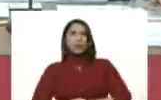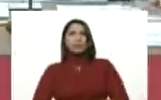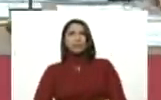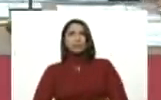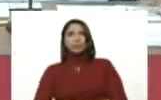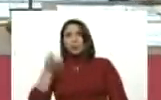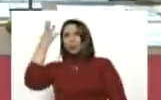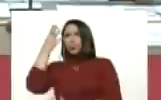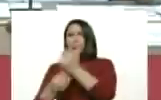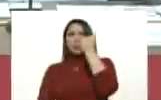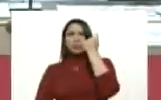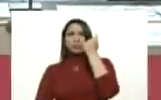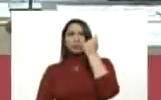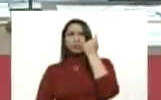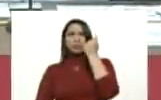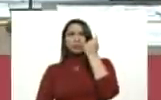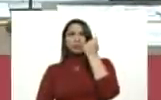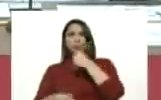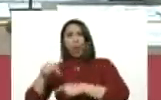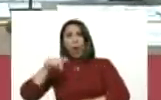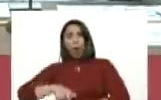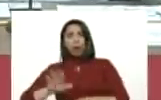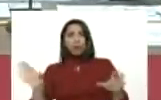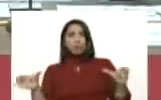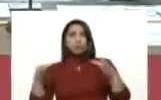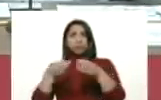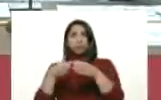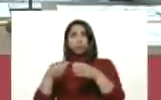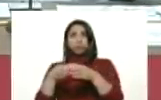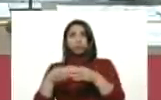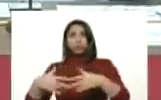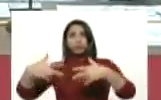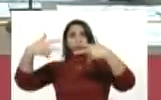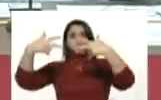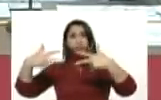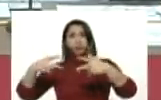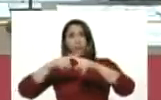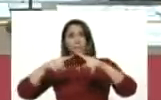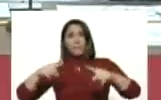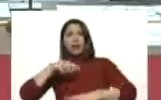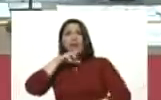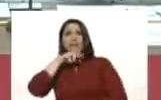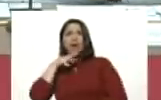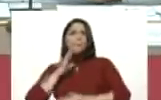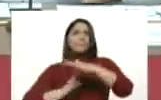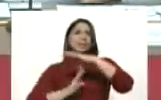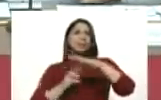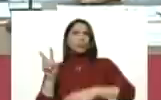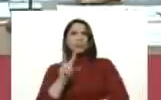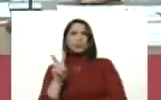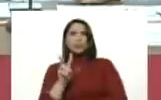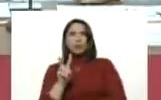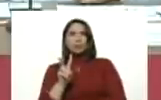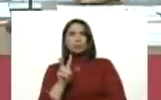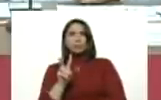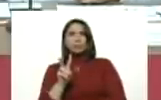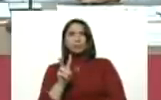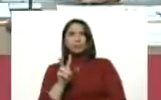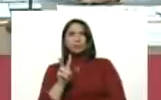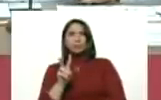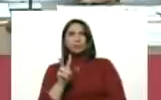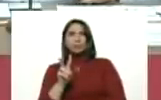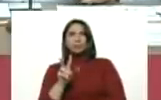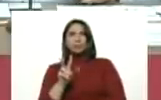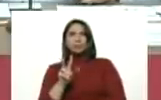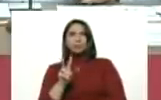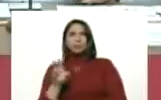huyendo. Hoy hubo una reunión vía conferencia para hablar de la migración en Venezuela de